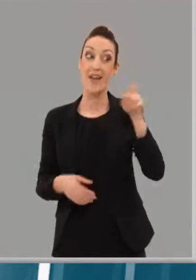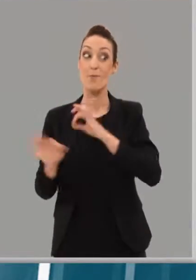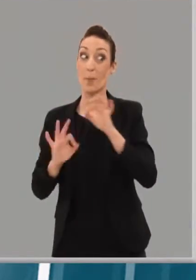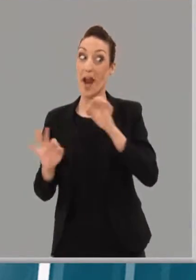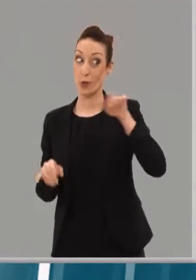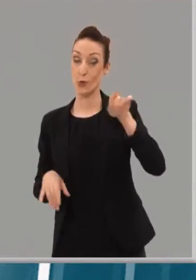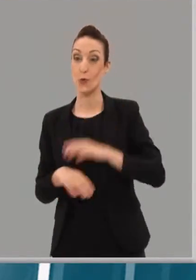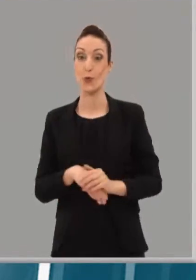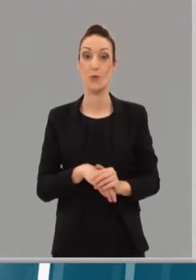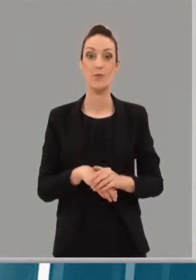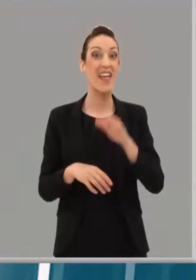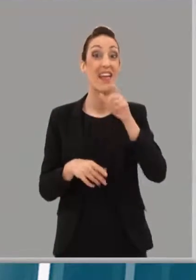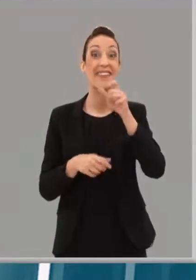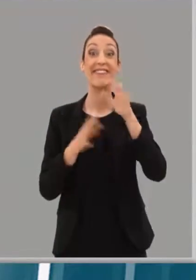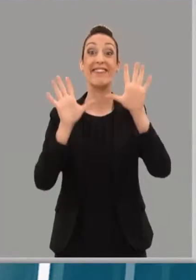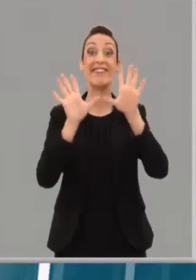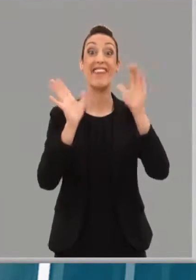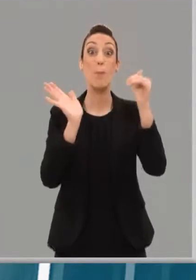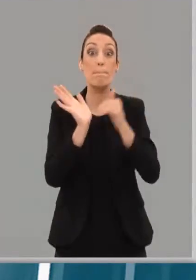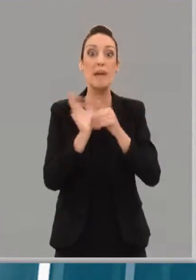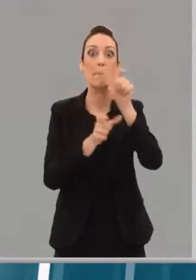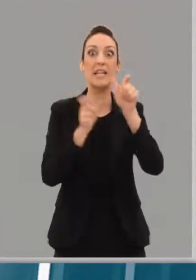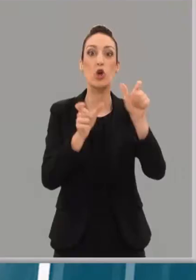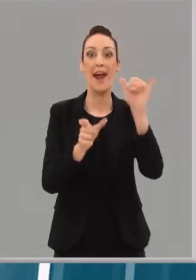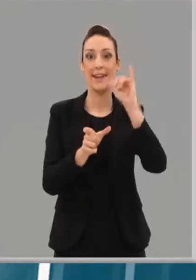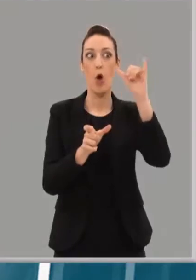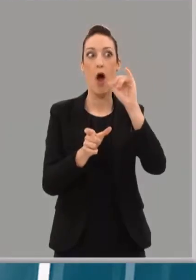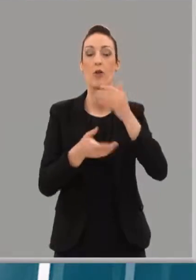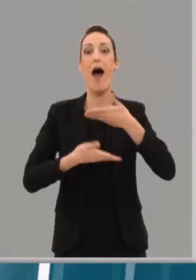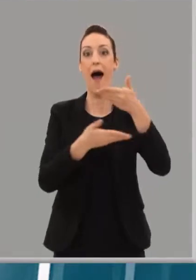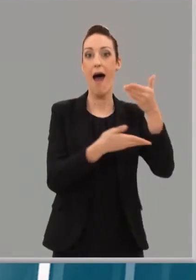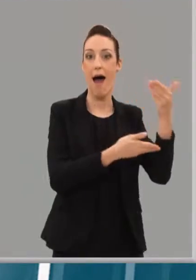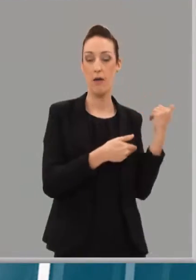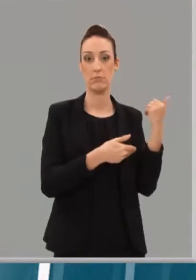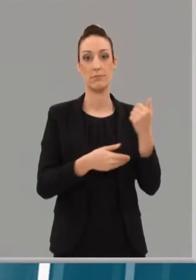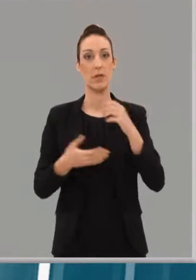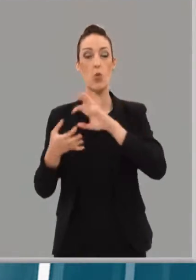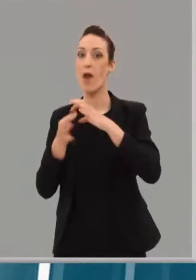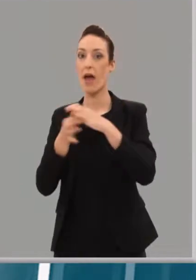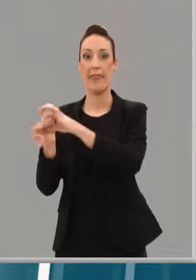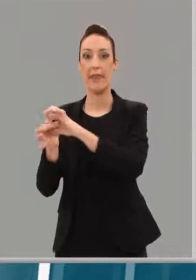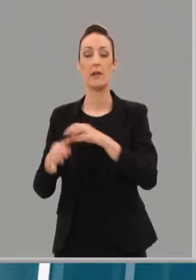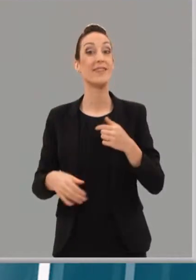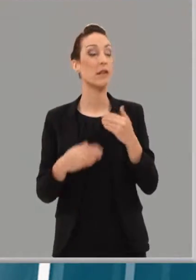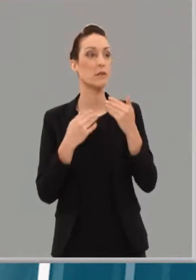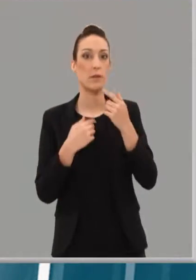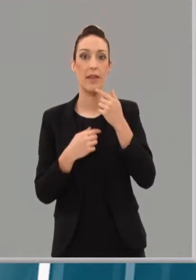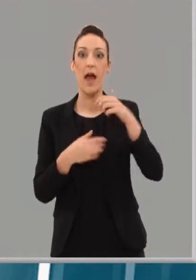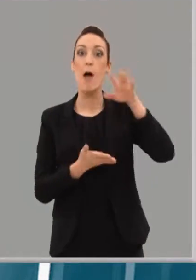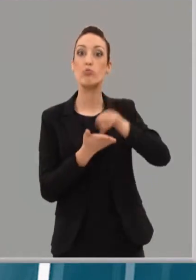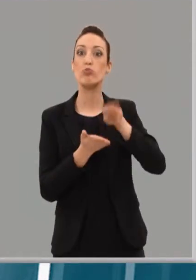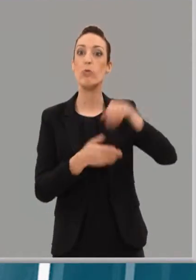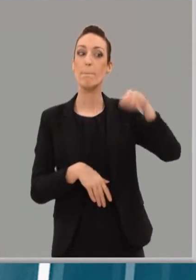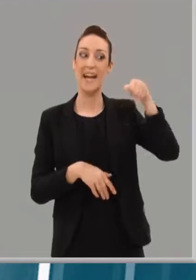ayudan a más de 10.000 riojanos. Una auténtica cadena solidaria. Estamos muy agradecidos a Mercadona porque nos da un